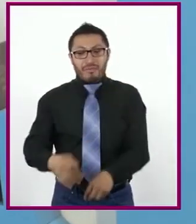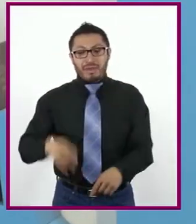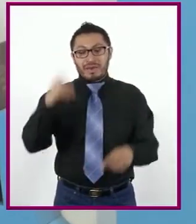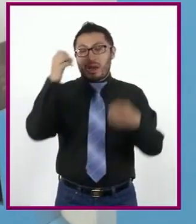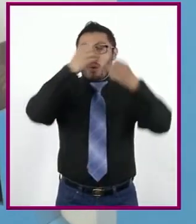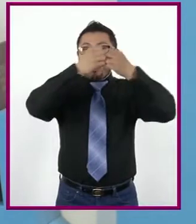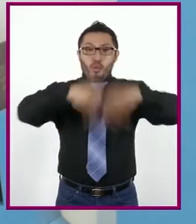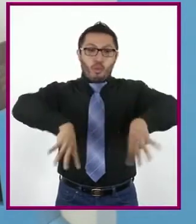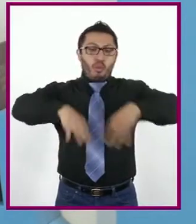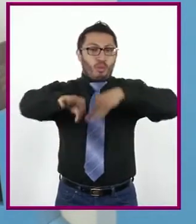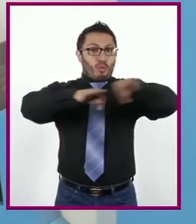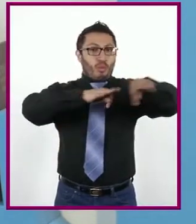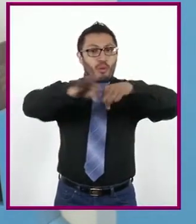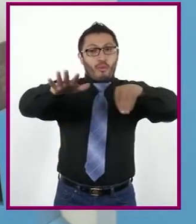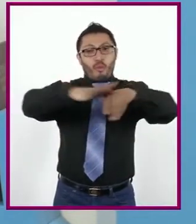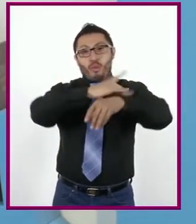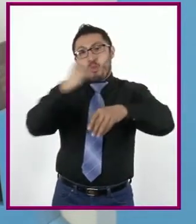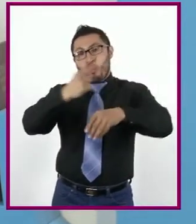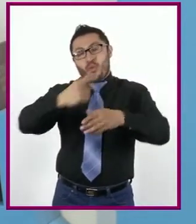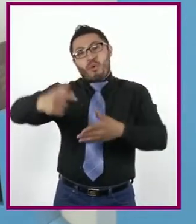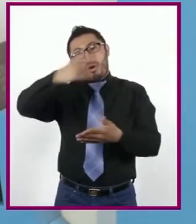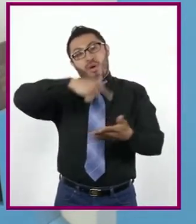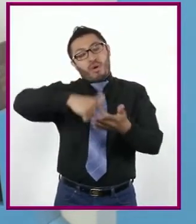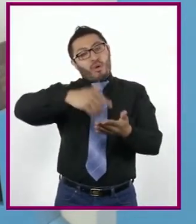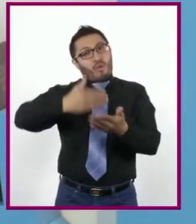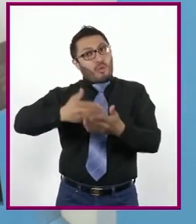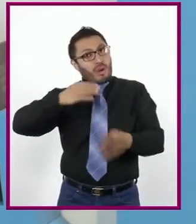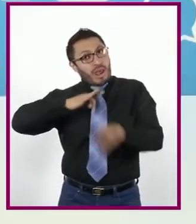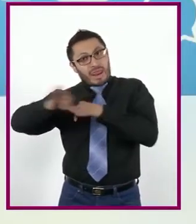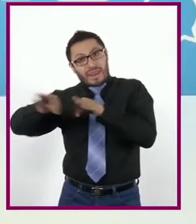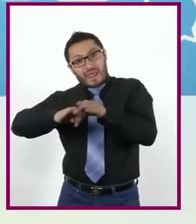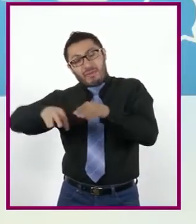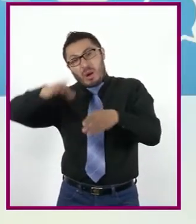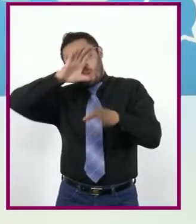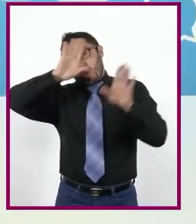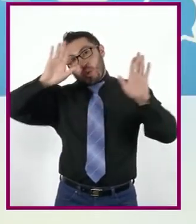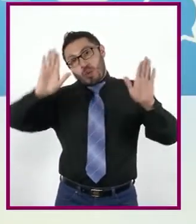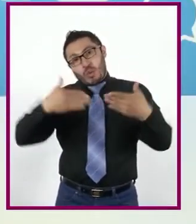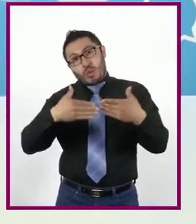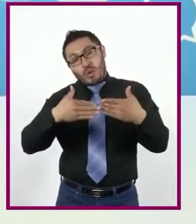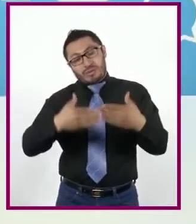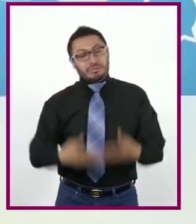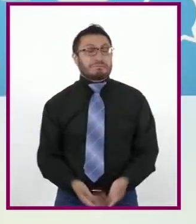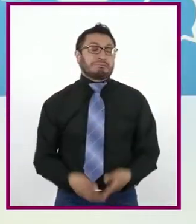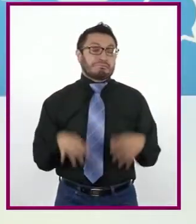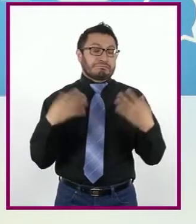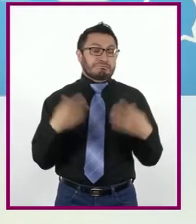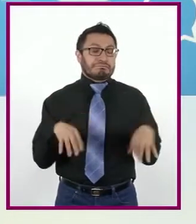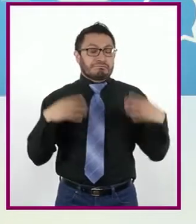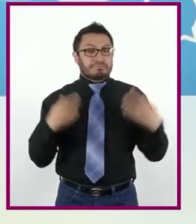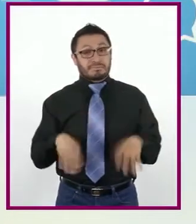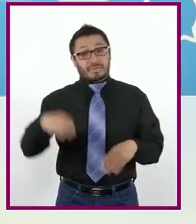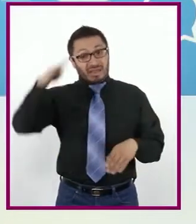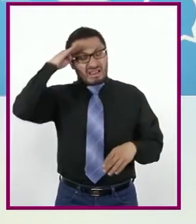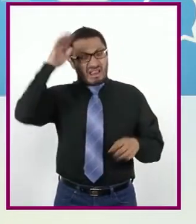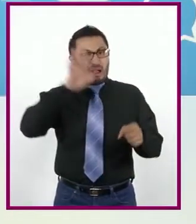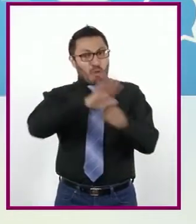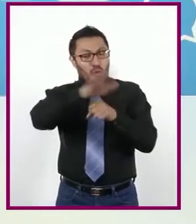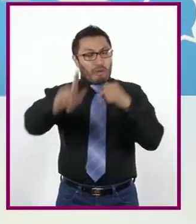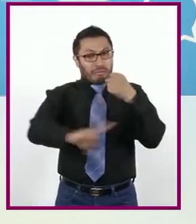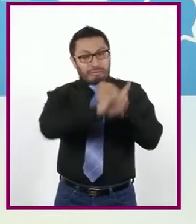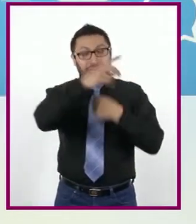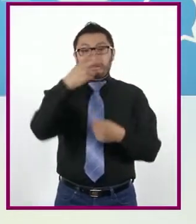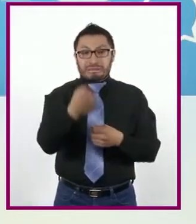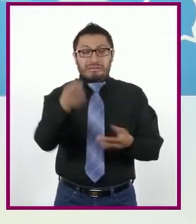sin empleo porque el lugar donde laboraban tuvo que cerrar. Piensen en qué repercusiones tiene esto